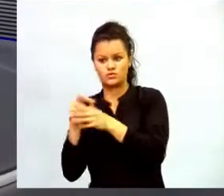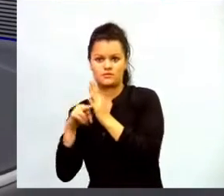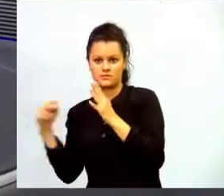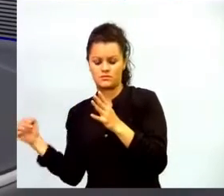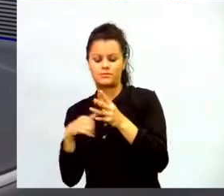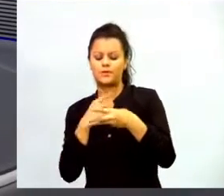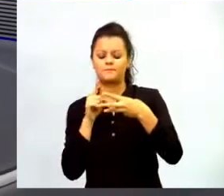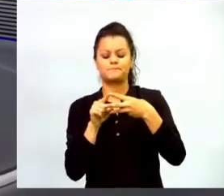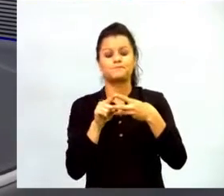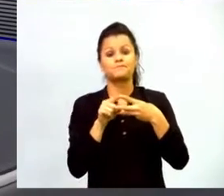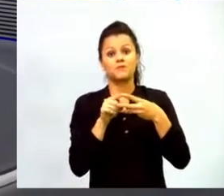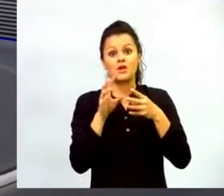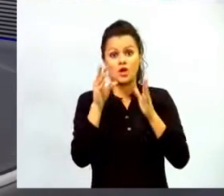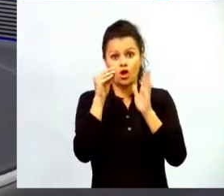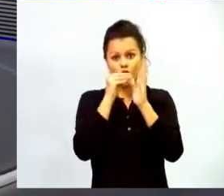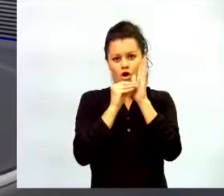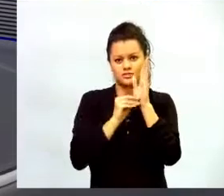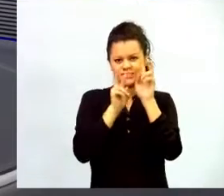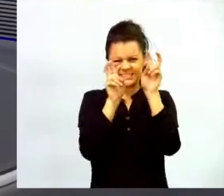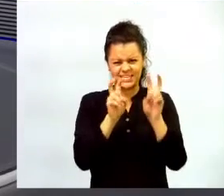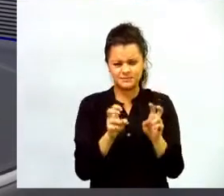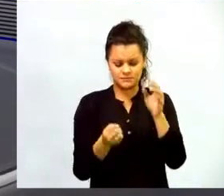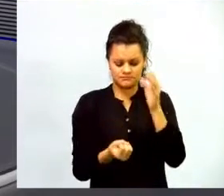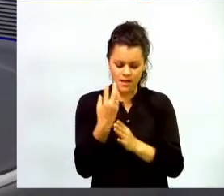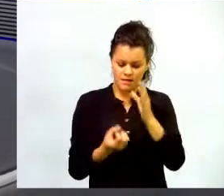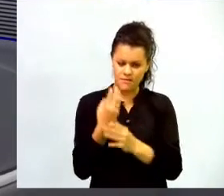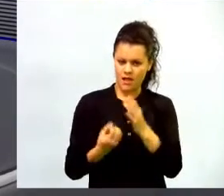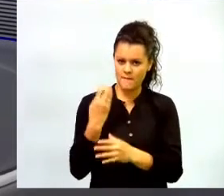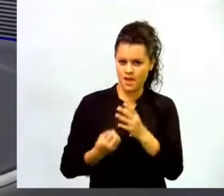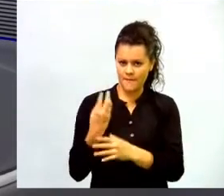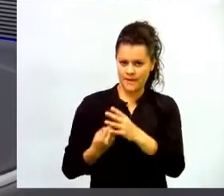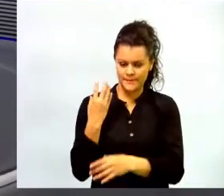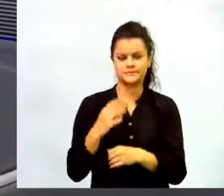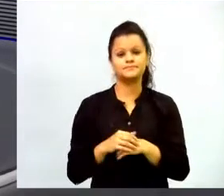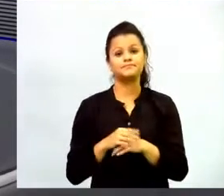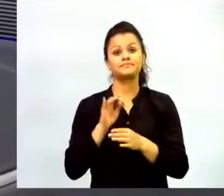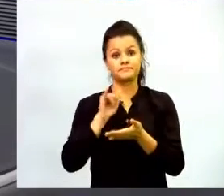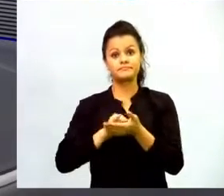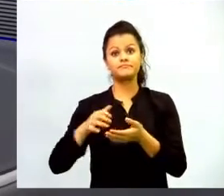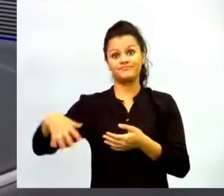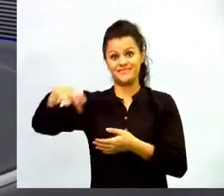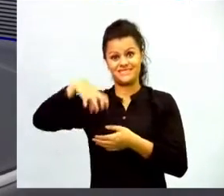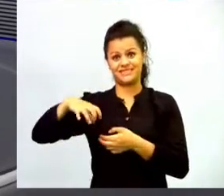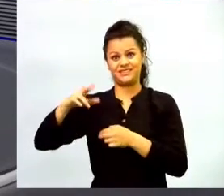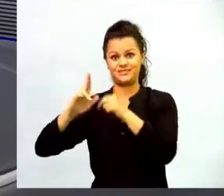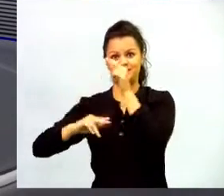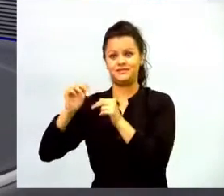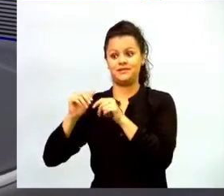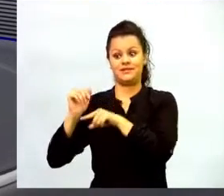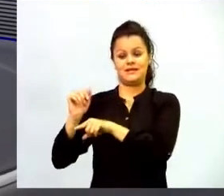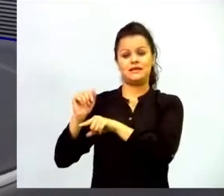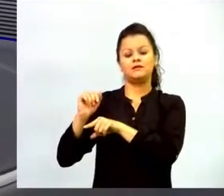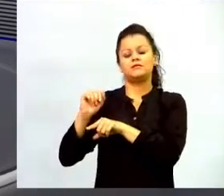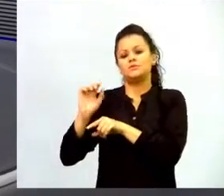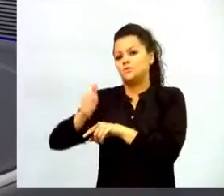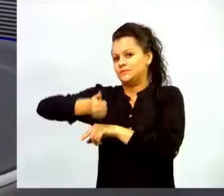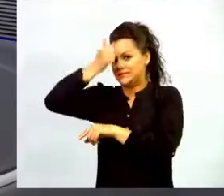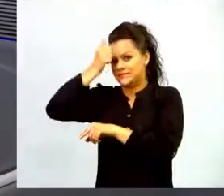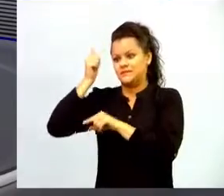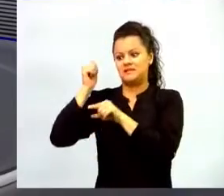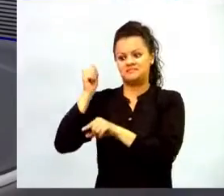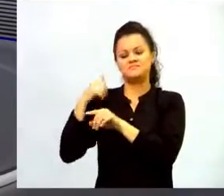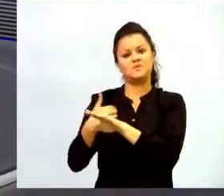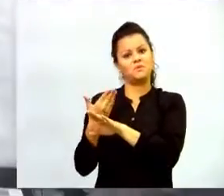producción de contenidos. En ese sentido, los centros se convirtieron en el desarrollo fundamental de una propuesta más propia para Colombia